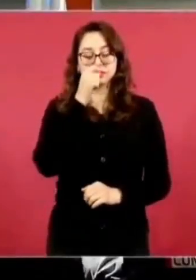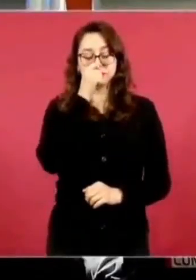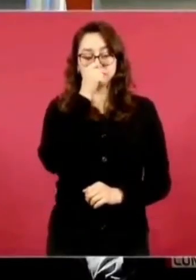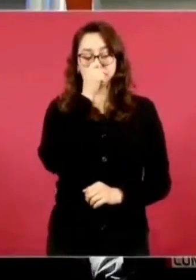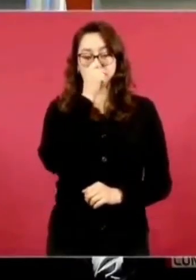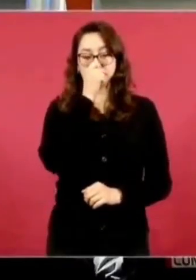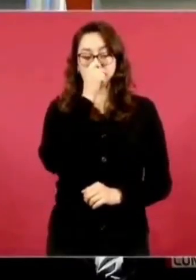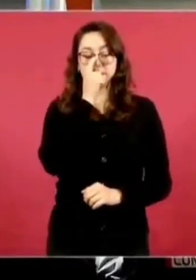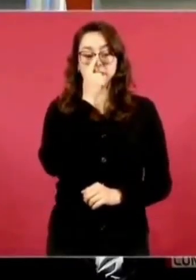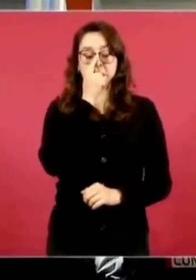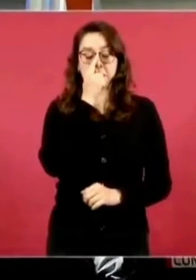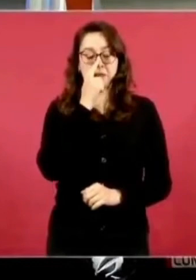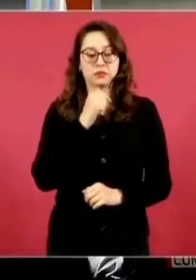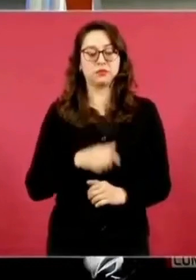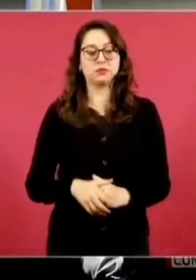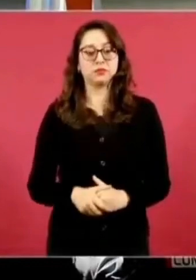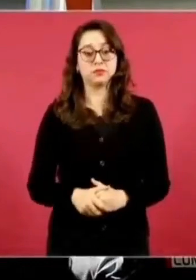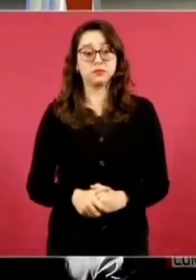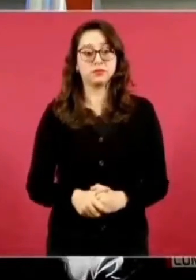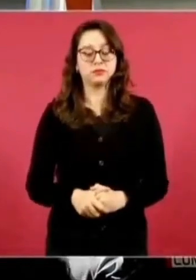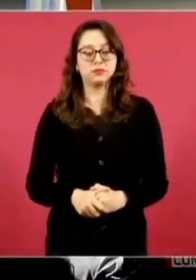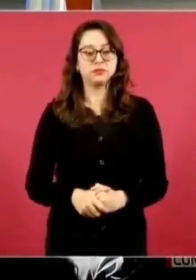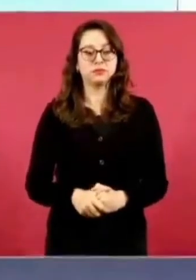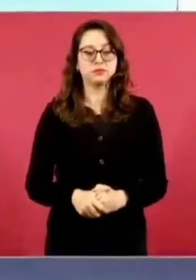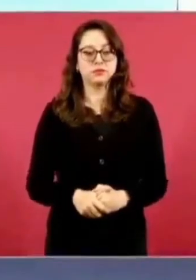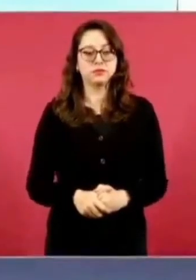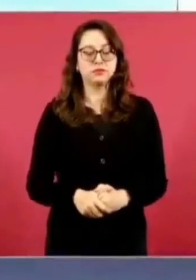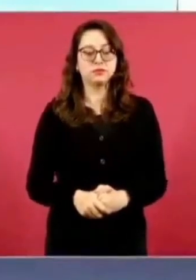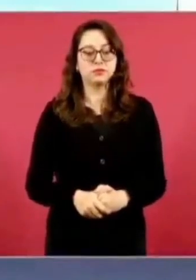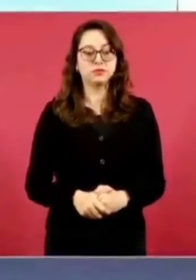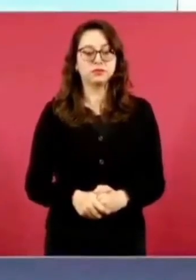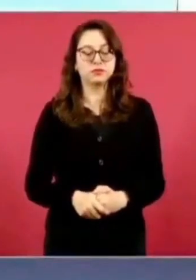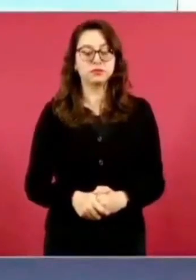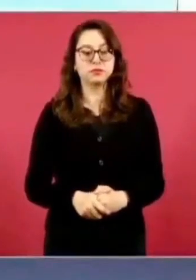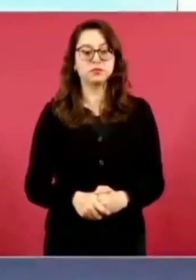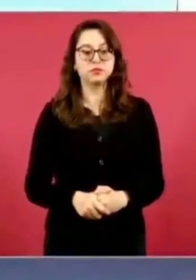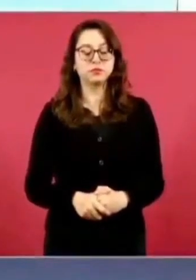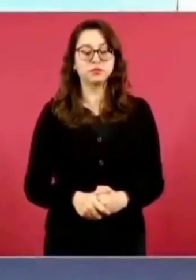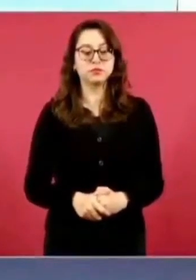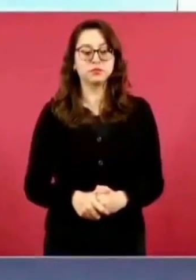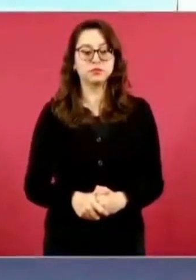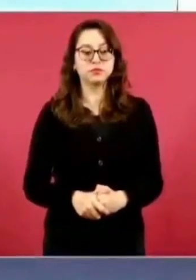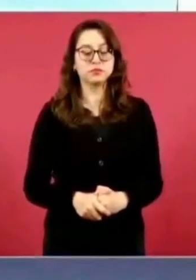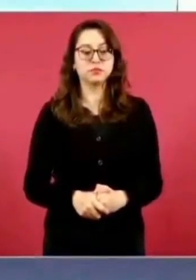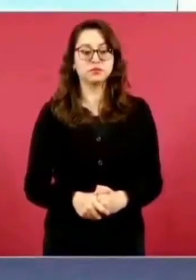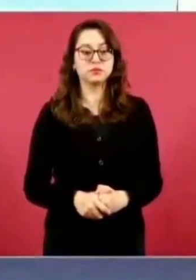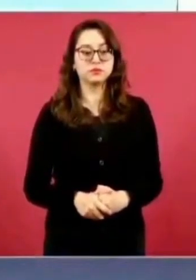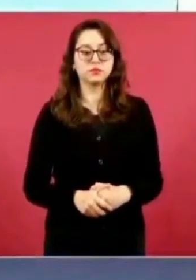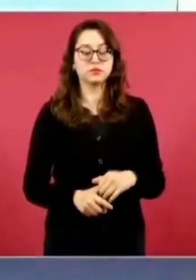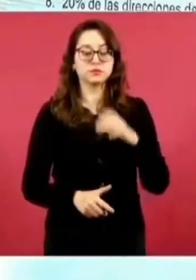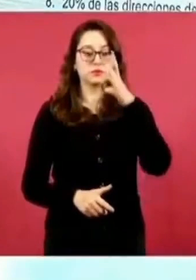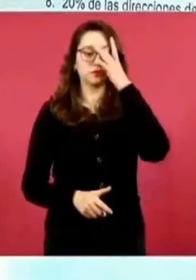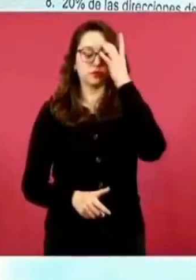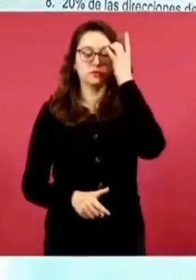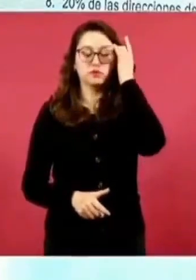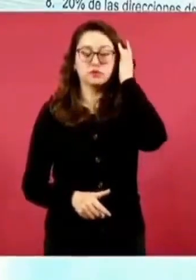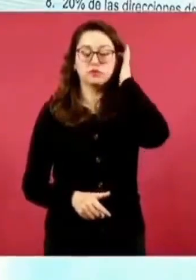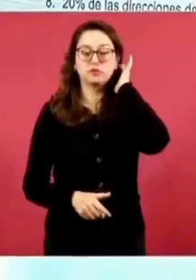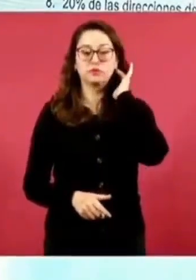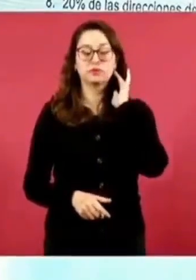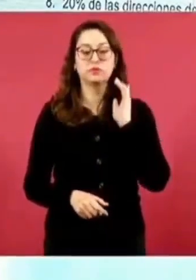Y fíjense los niveles de cinismo